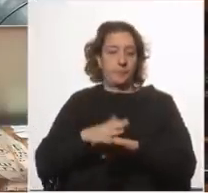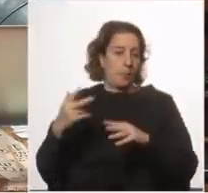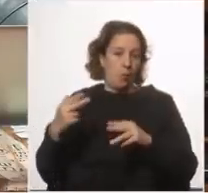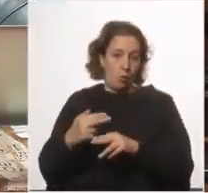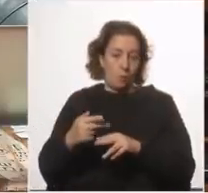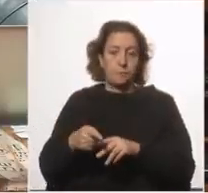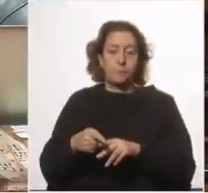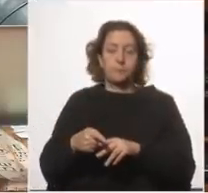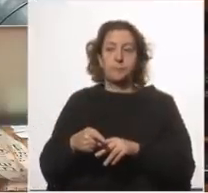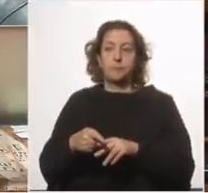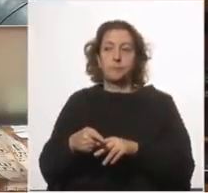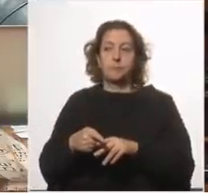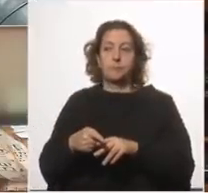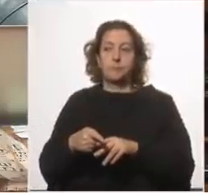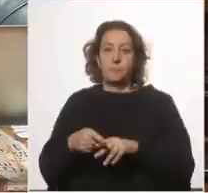análisis